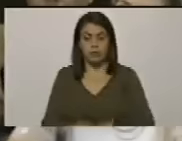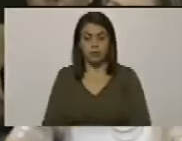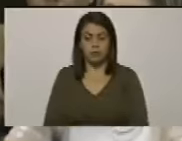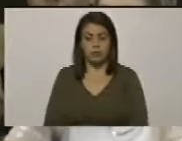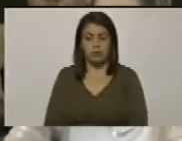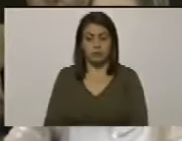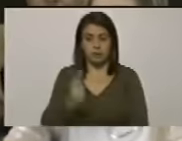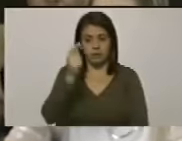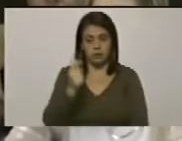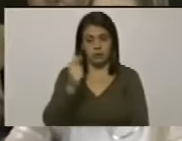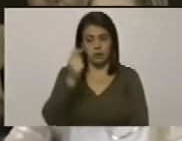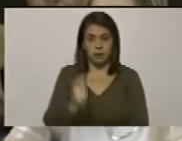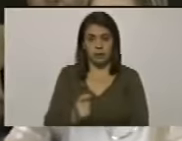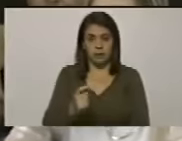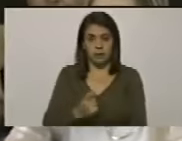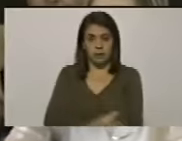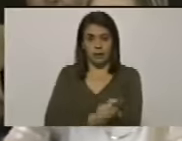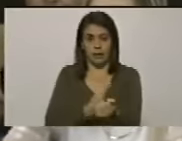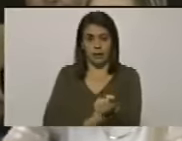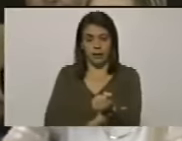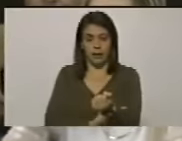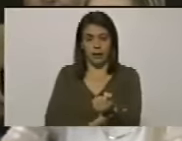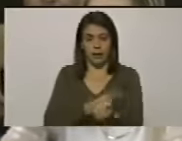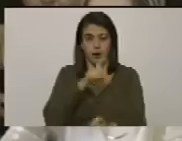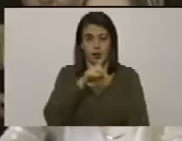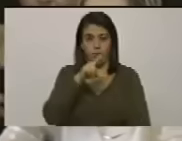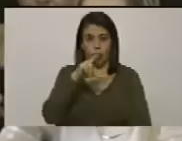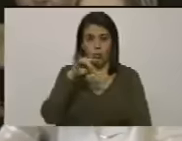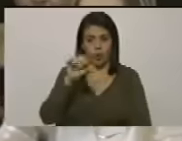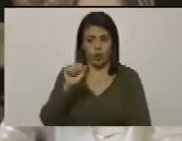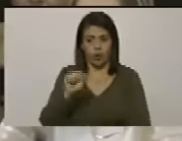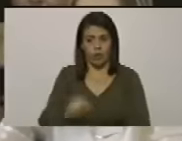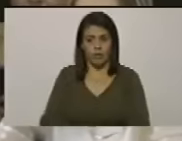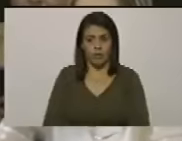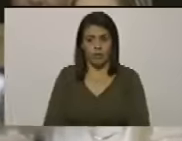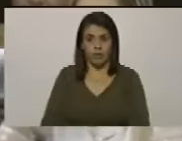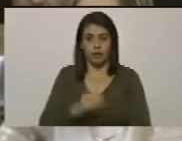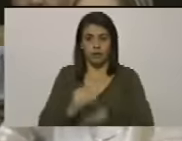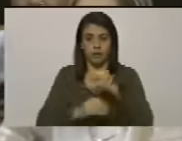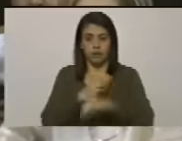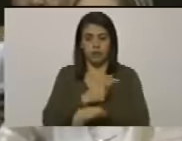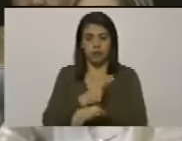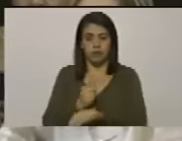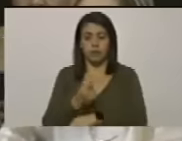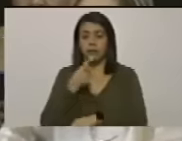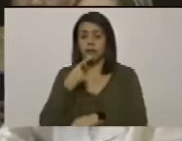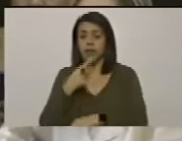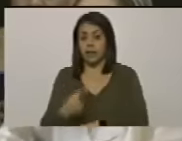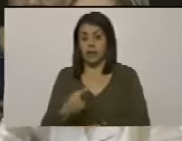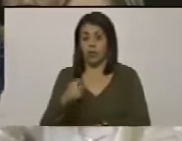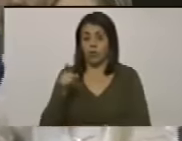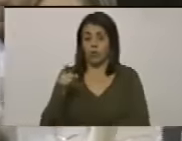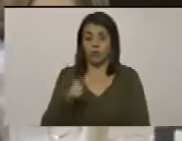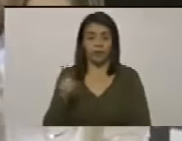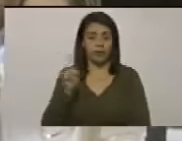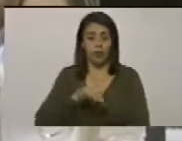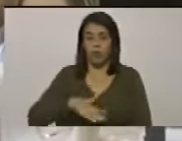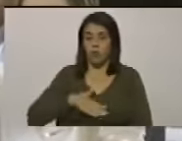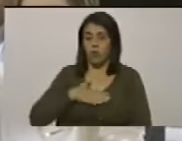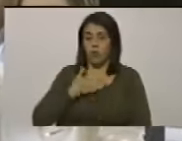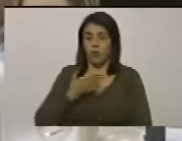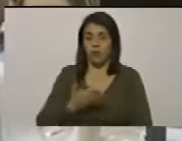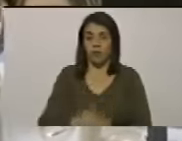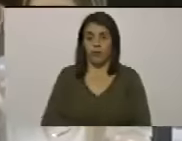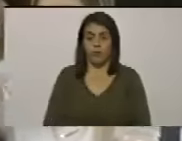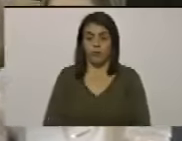diputado y hermano luis romero hace unos minutos señaló que no podíamos